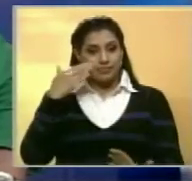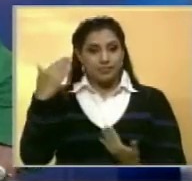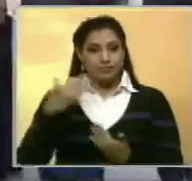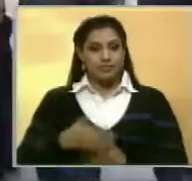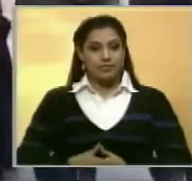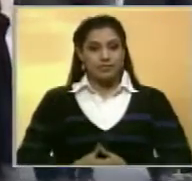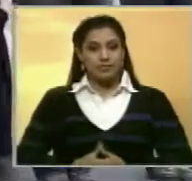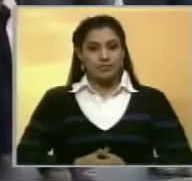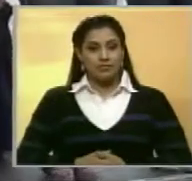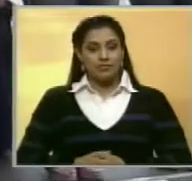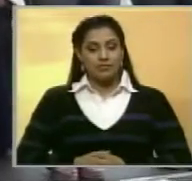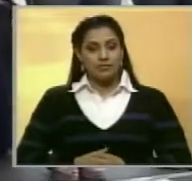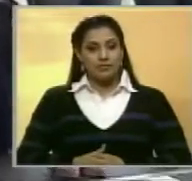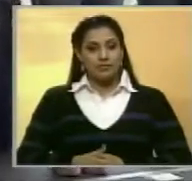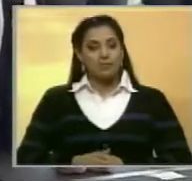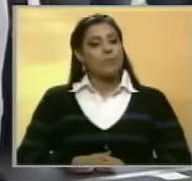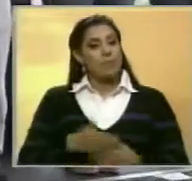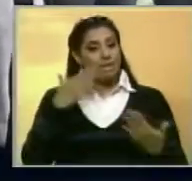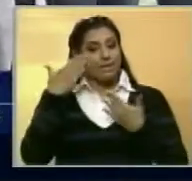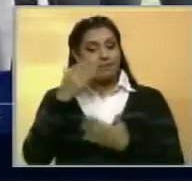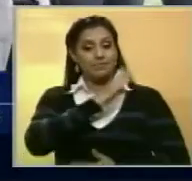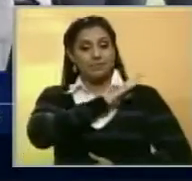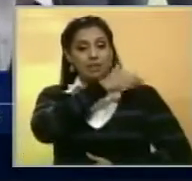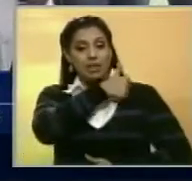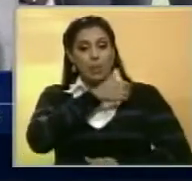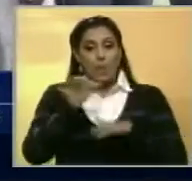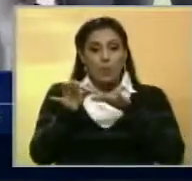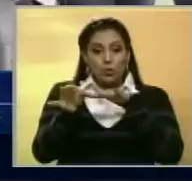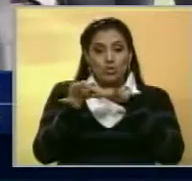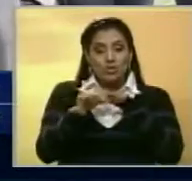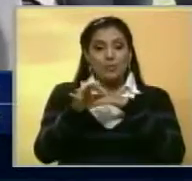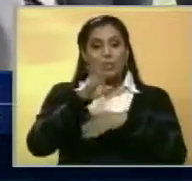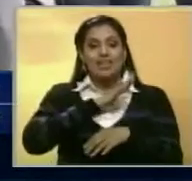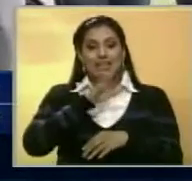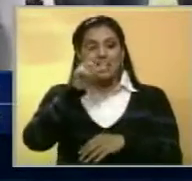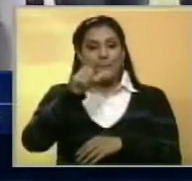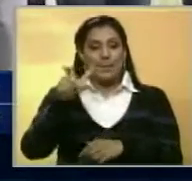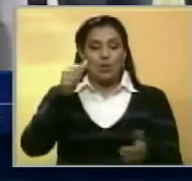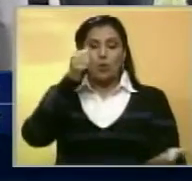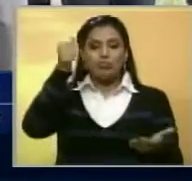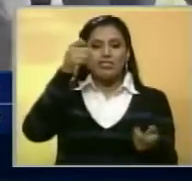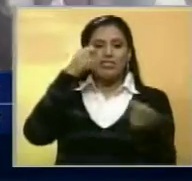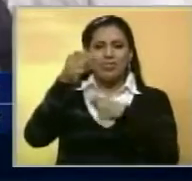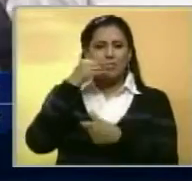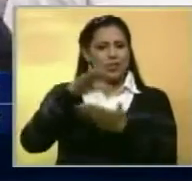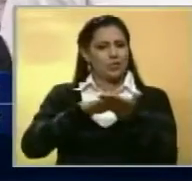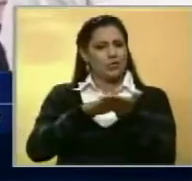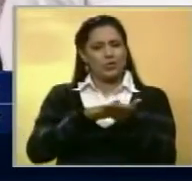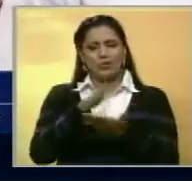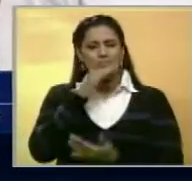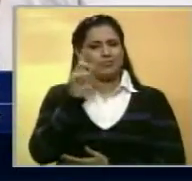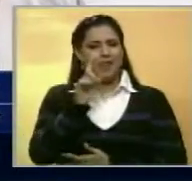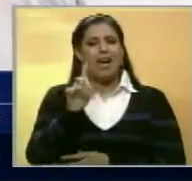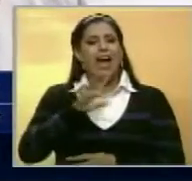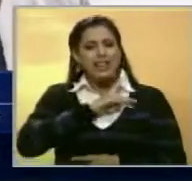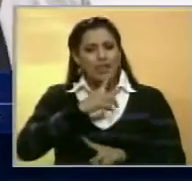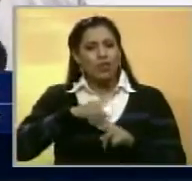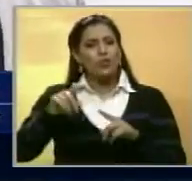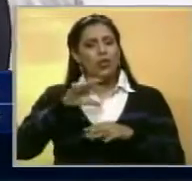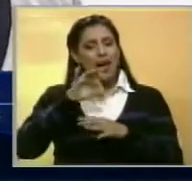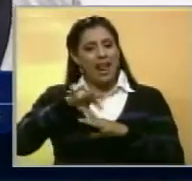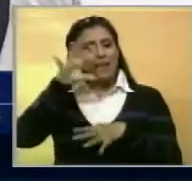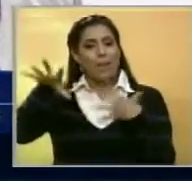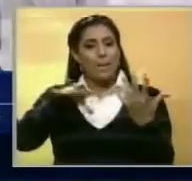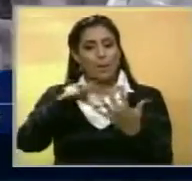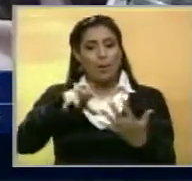información. La máxima autoridad municipal expresó que los CLAP no son la solución para resolver la grave situación alimentaria en el